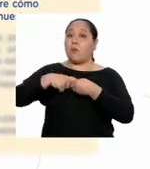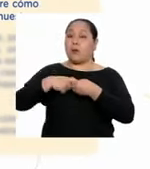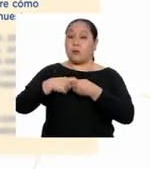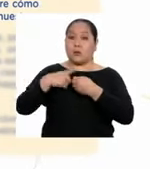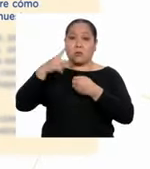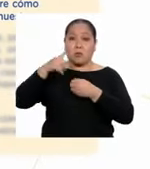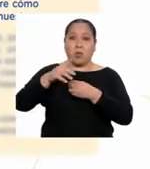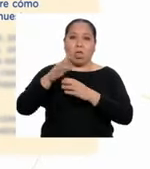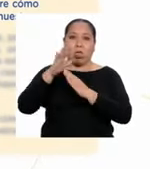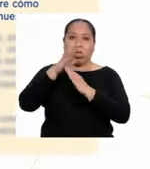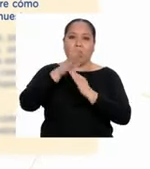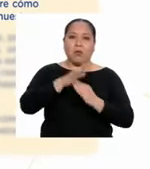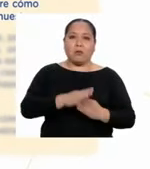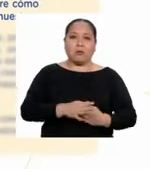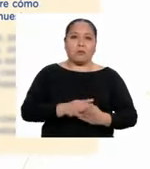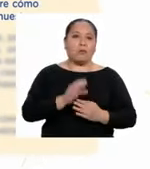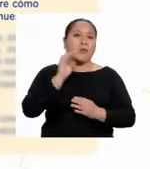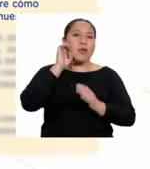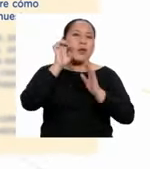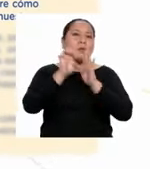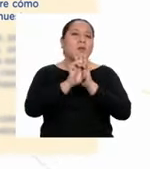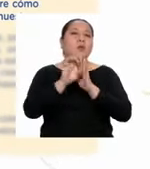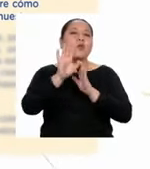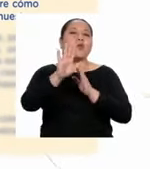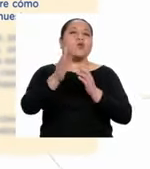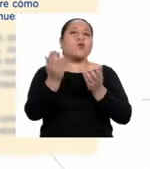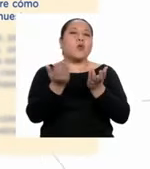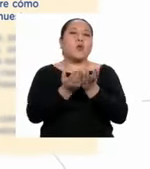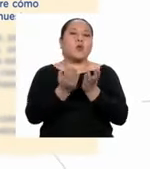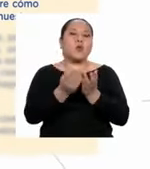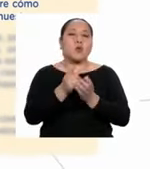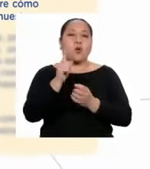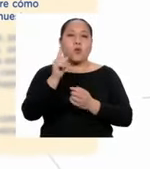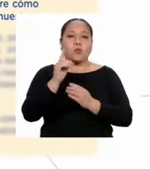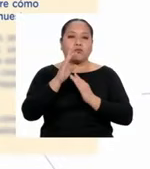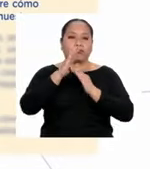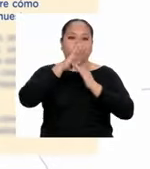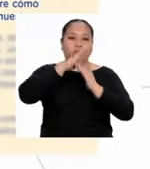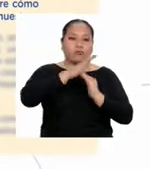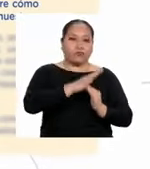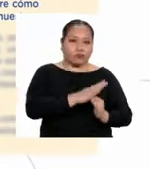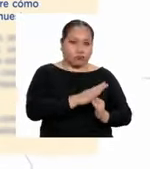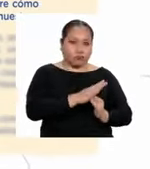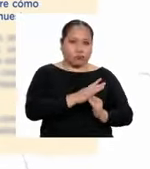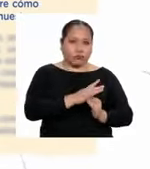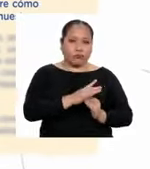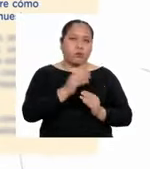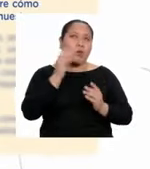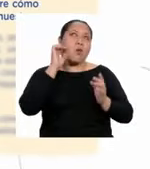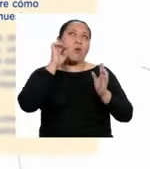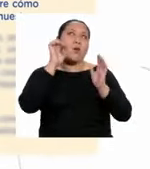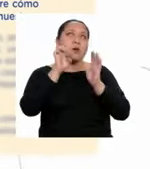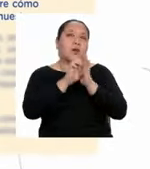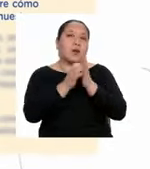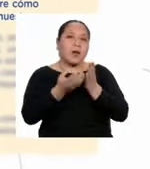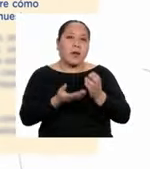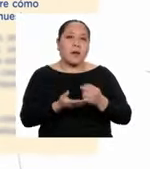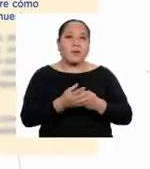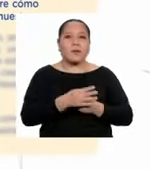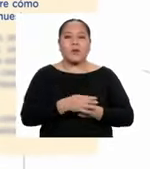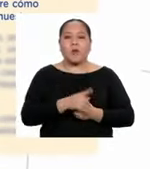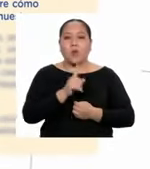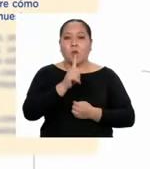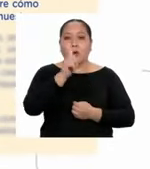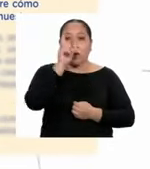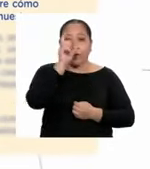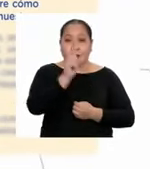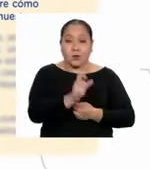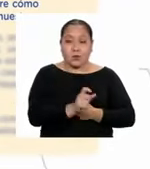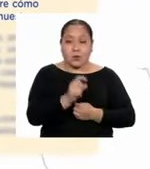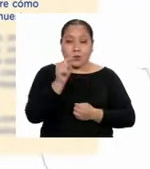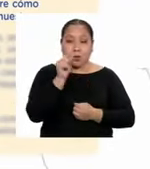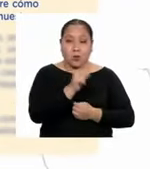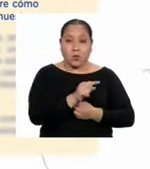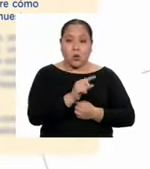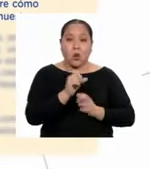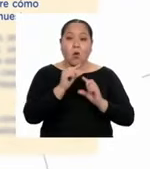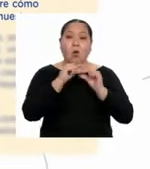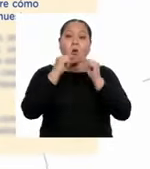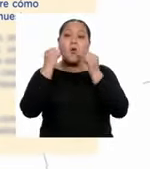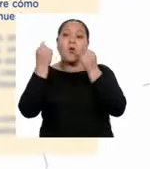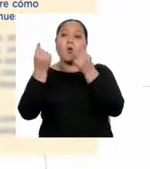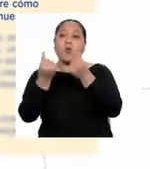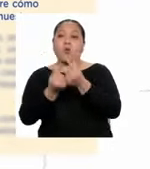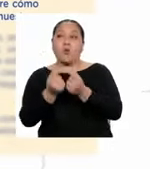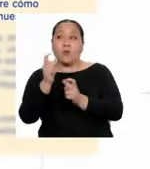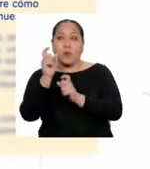Un trato discriminatorio se da cuando, por ejemplo, una persona o grupo de